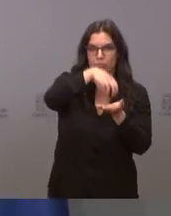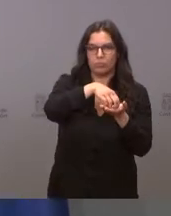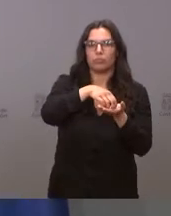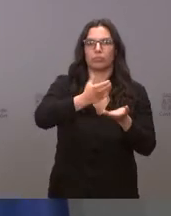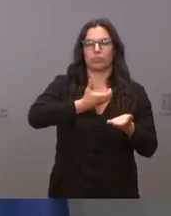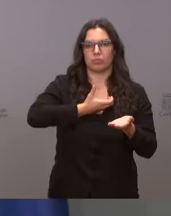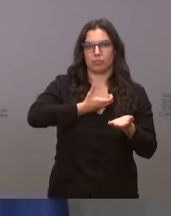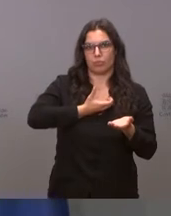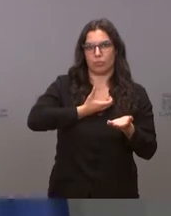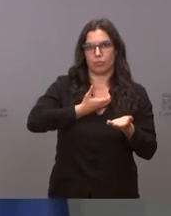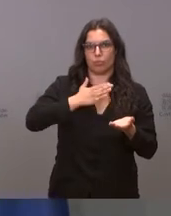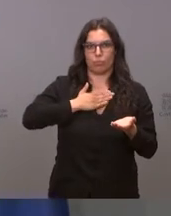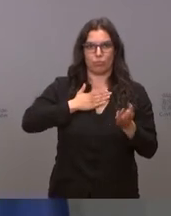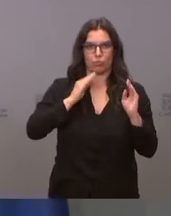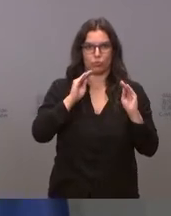muy buenos días.